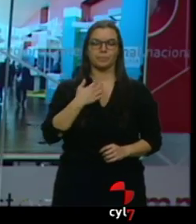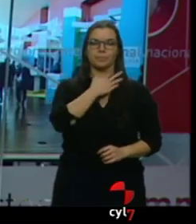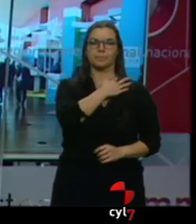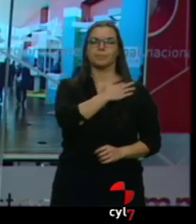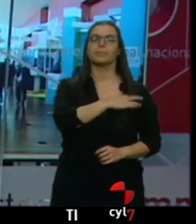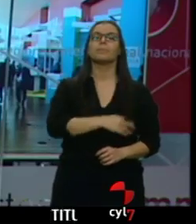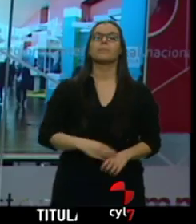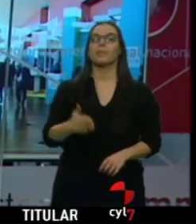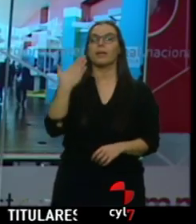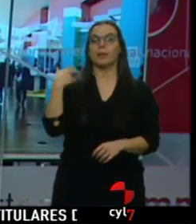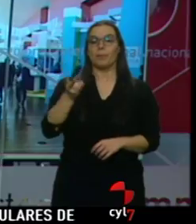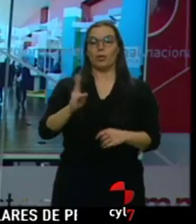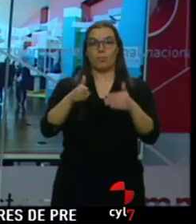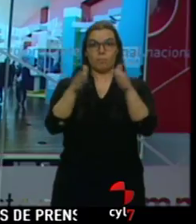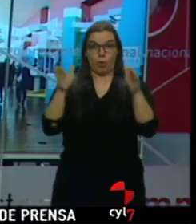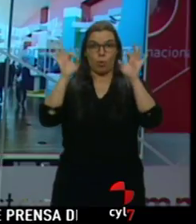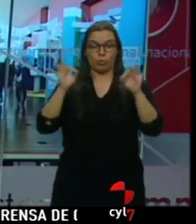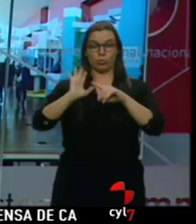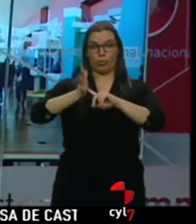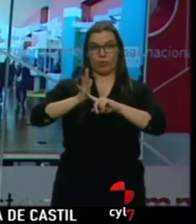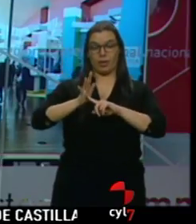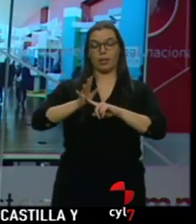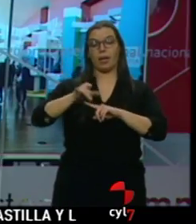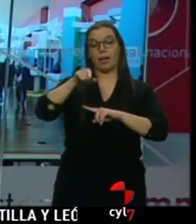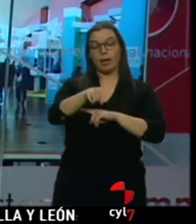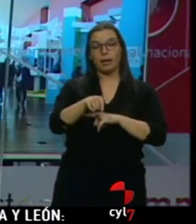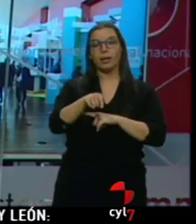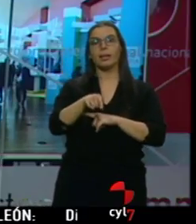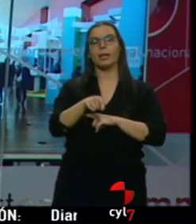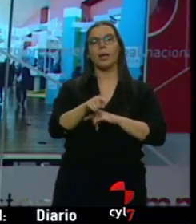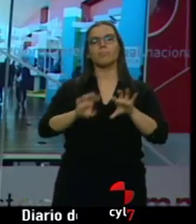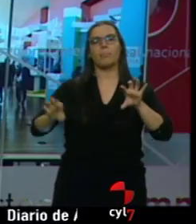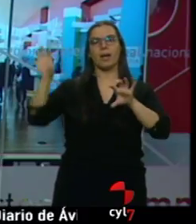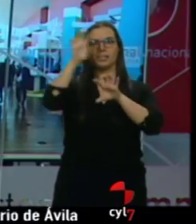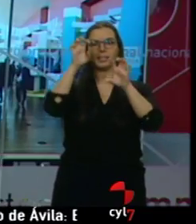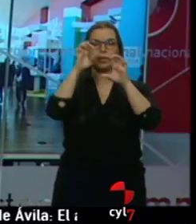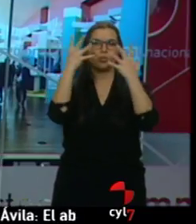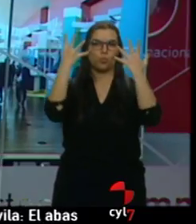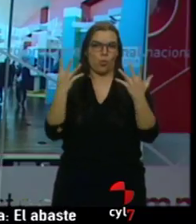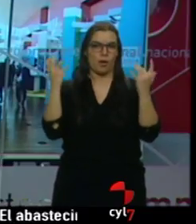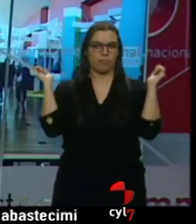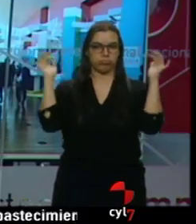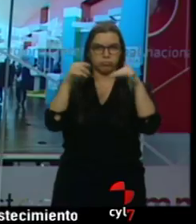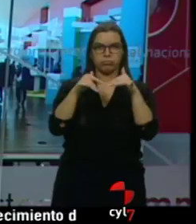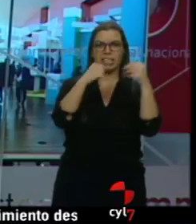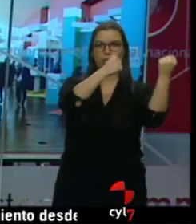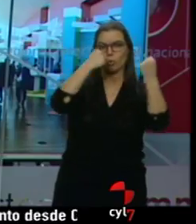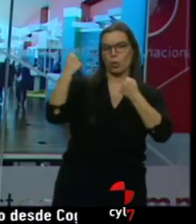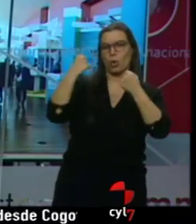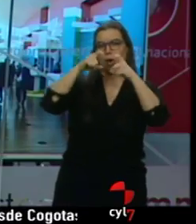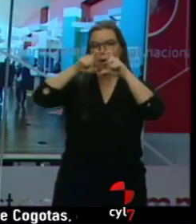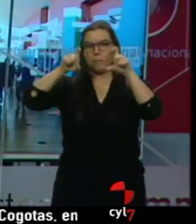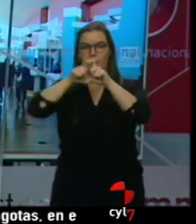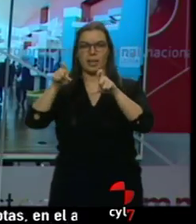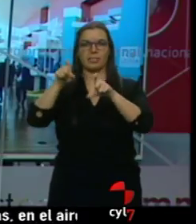Valladolid abrió ayer las puertas de esa feria de Arpa en esta edición se dan cita a nueve países instituciones asociaciones y empresas muestran las últimas